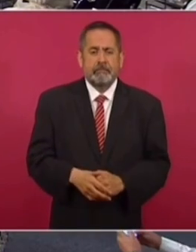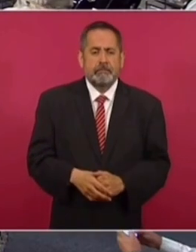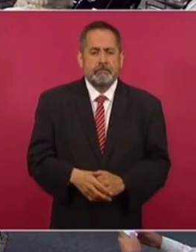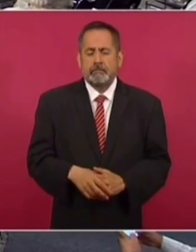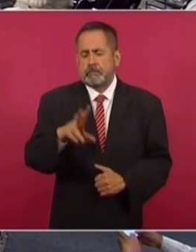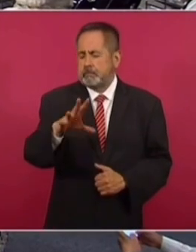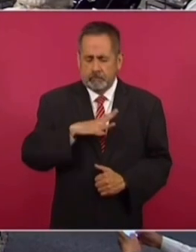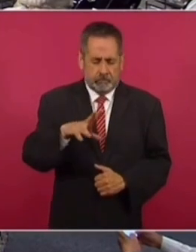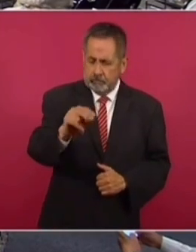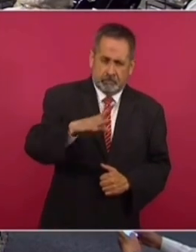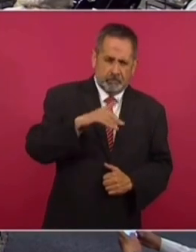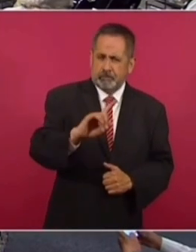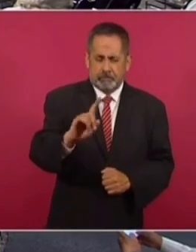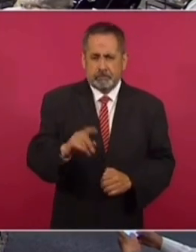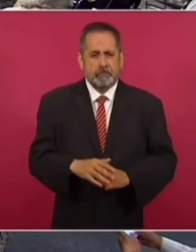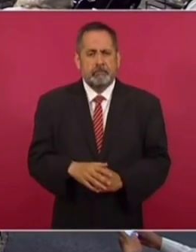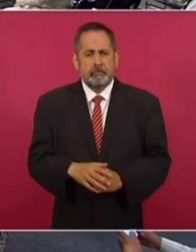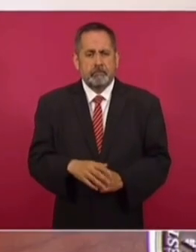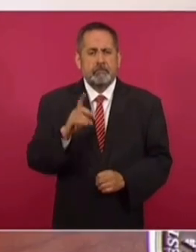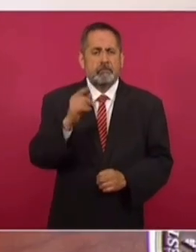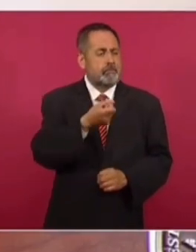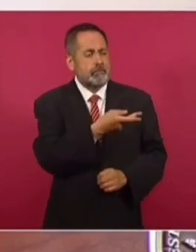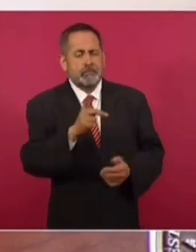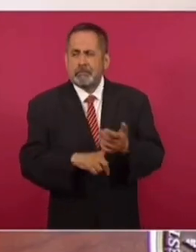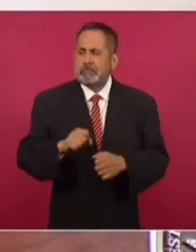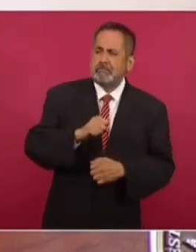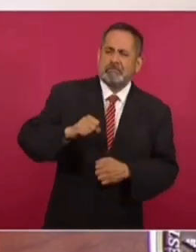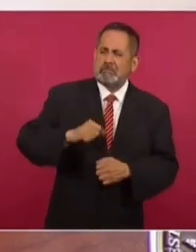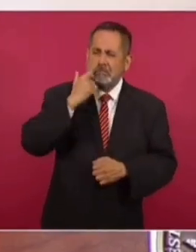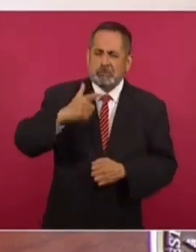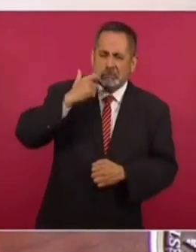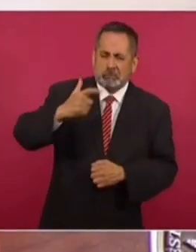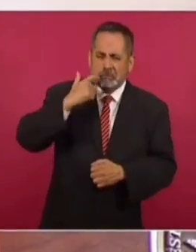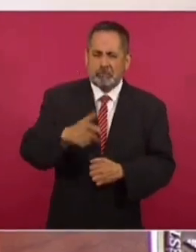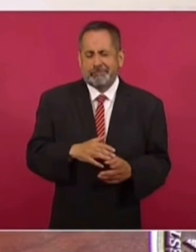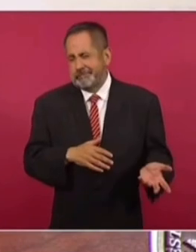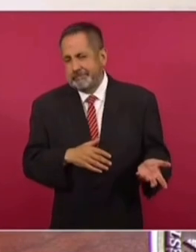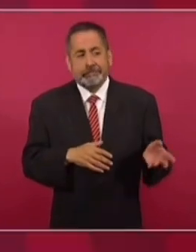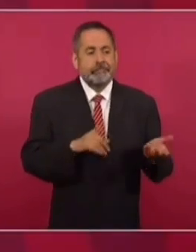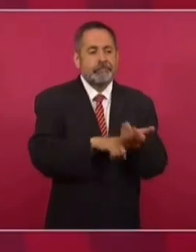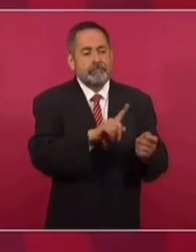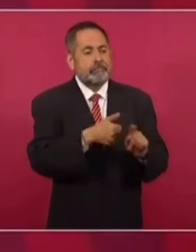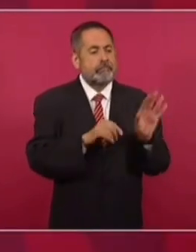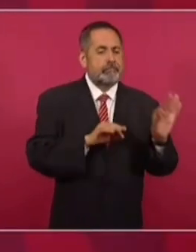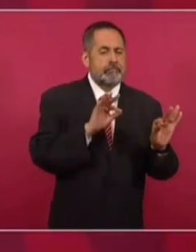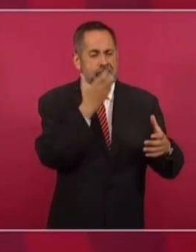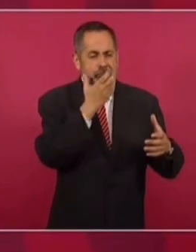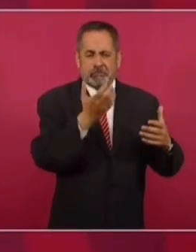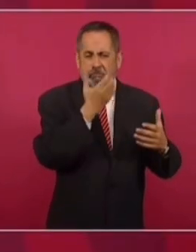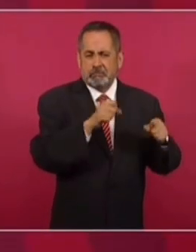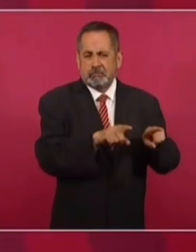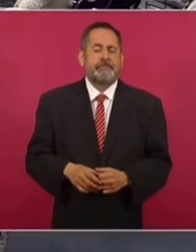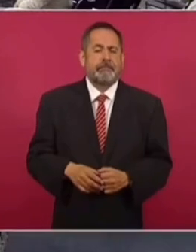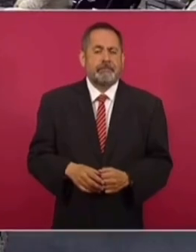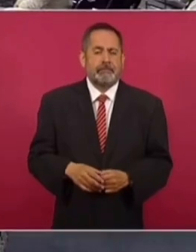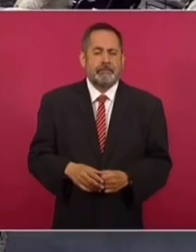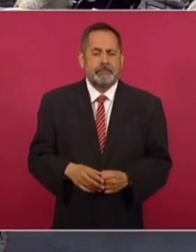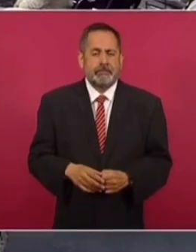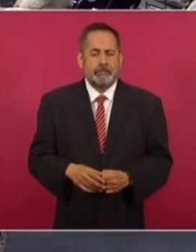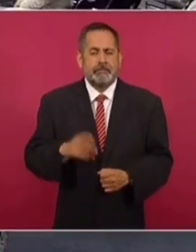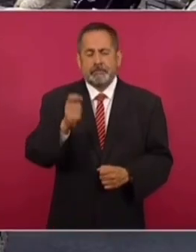No, no existe. No, lo que hay son resistencias muy alentadas por el conservadurismo. Es que